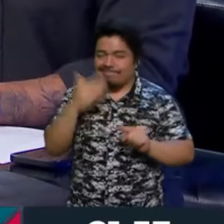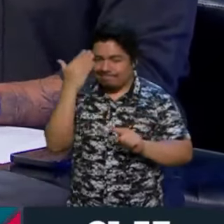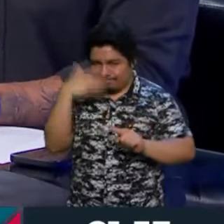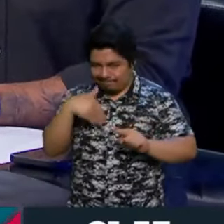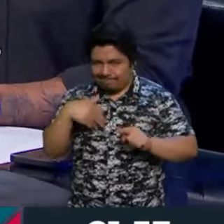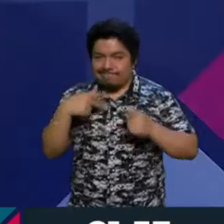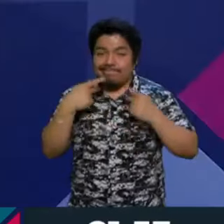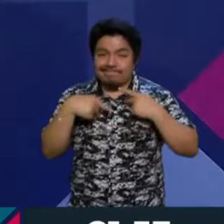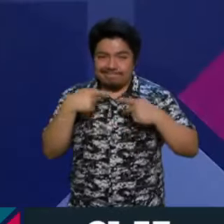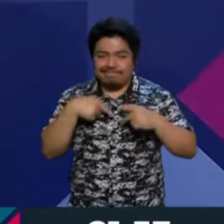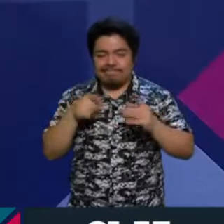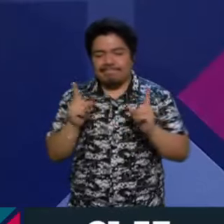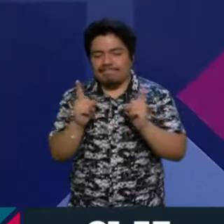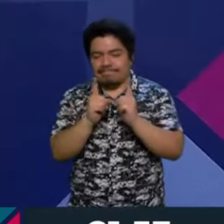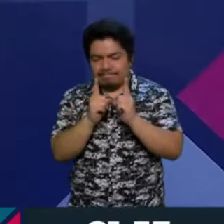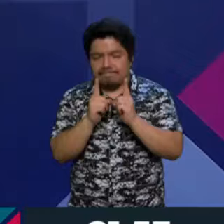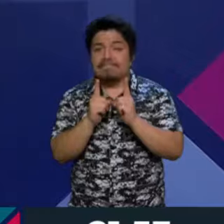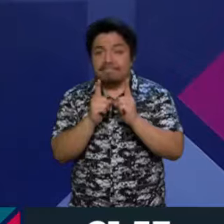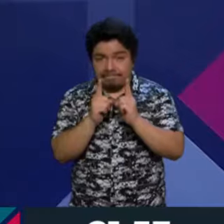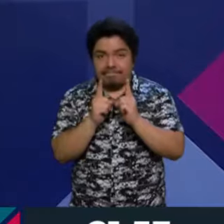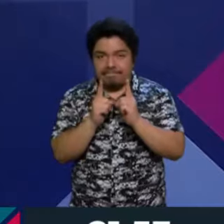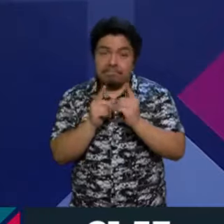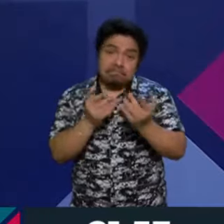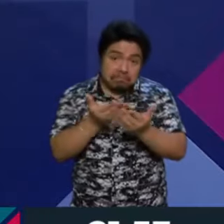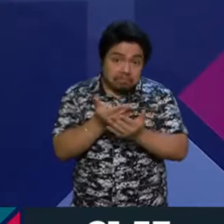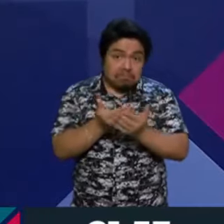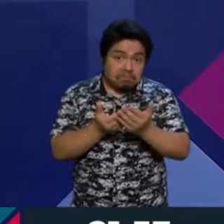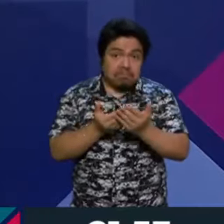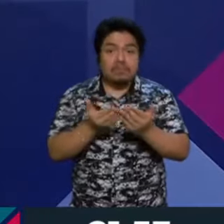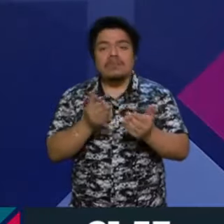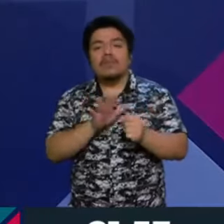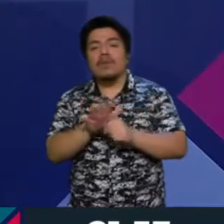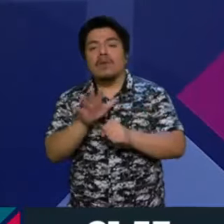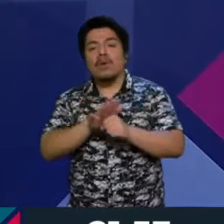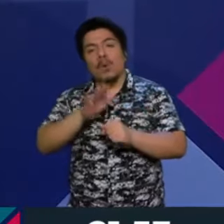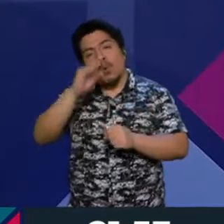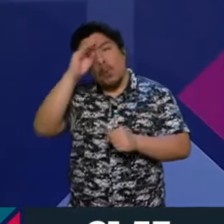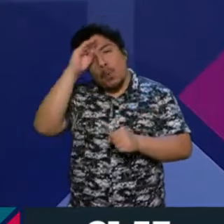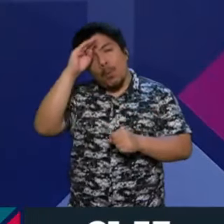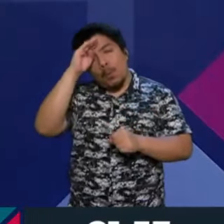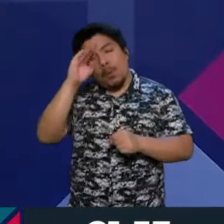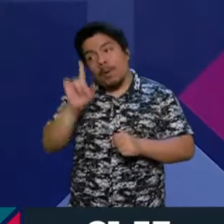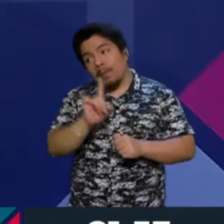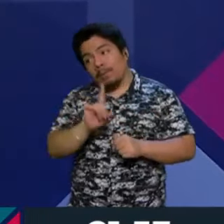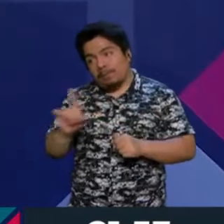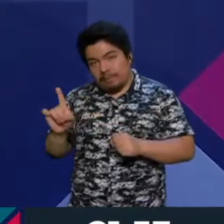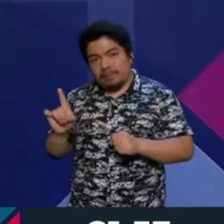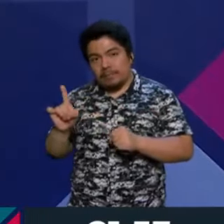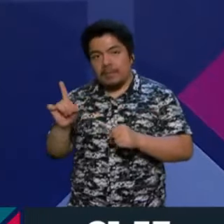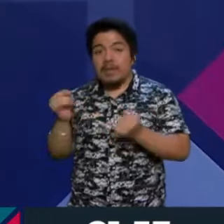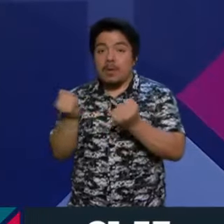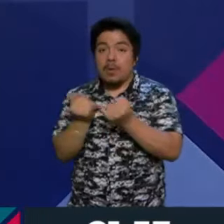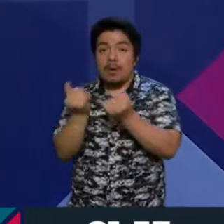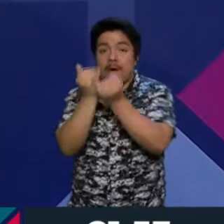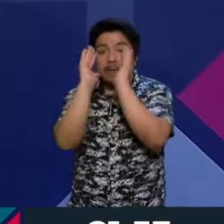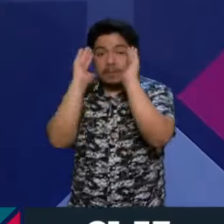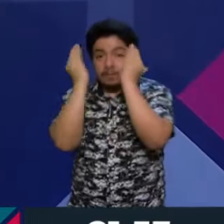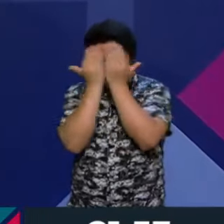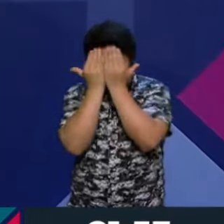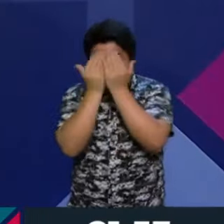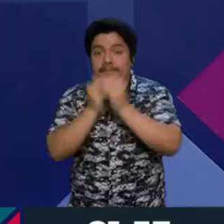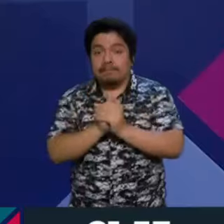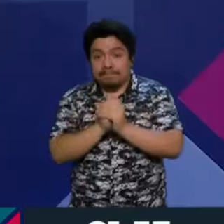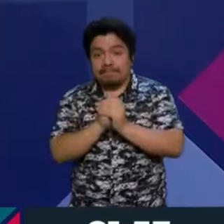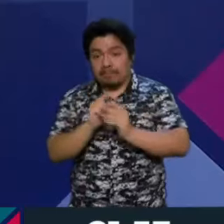considerar, por principio de cuentas, responden a un pensamiento de derecha y conservador. Un pensamiento de